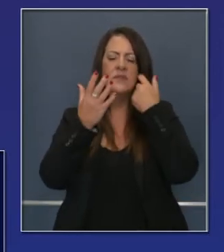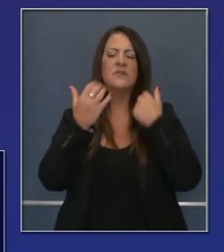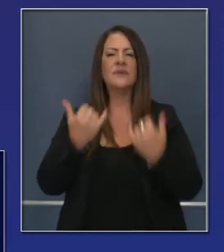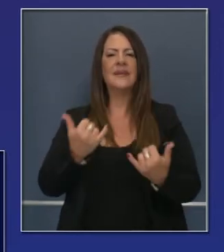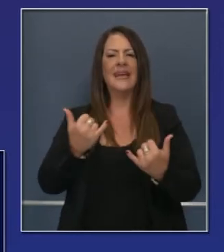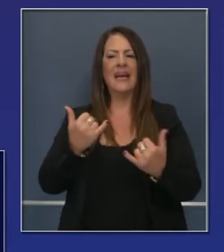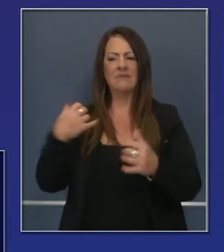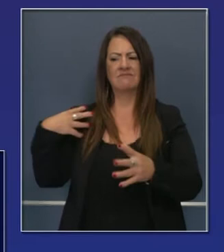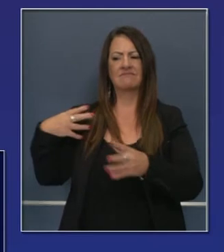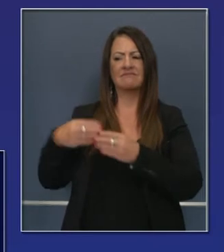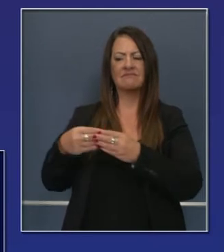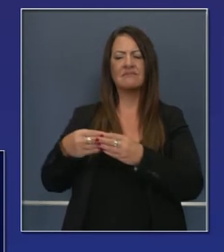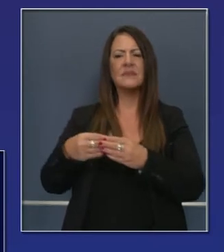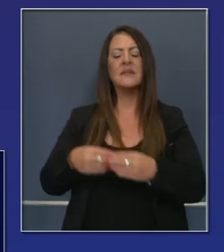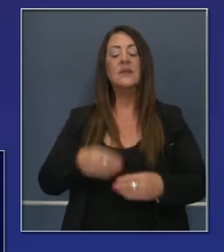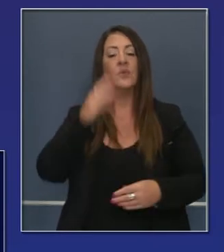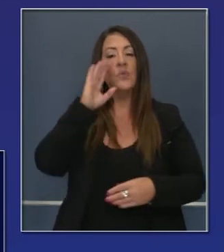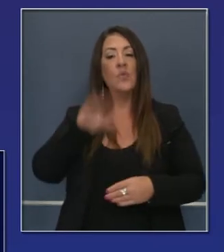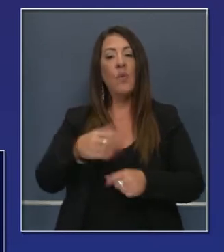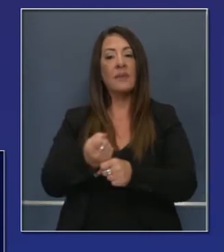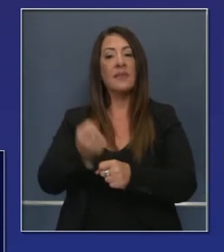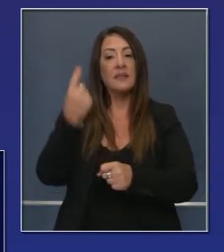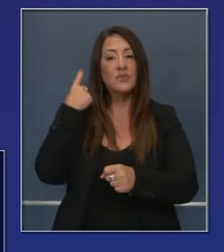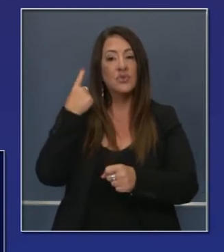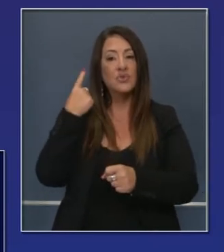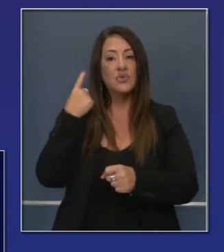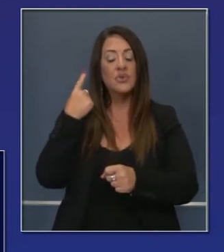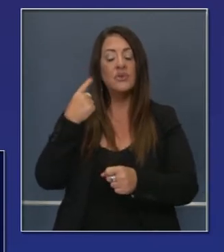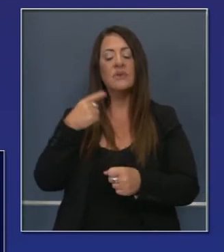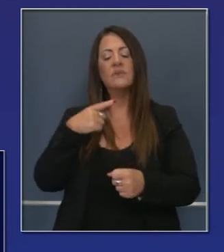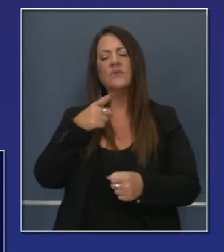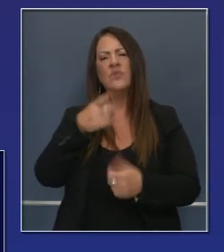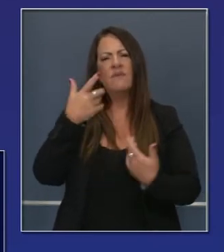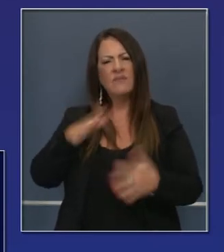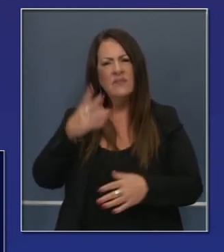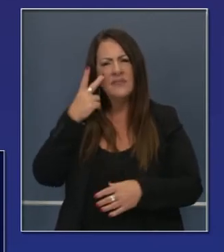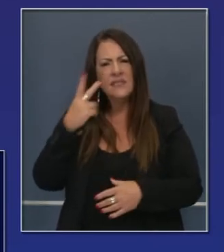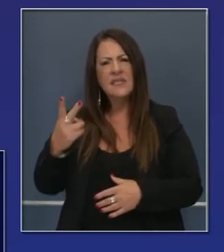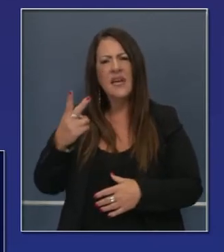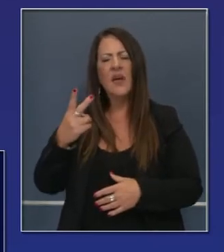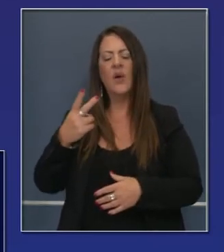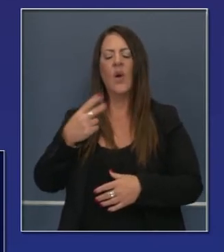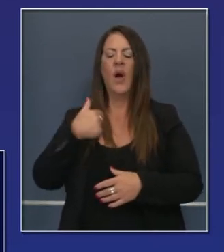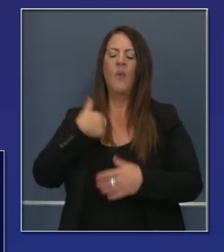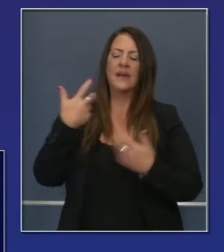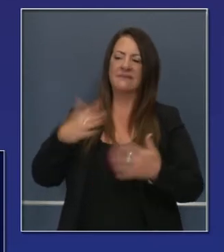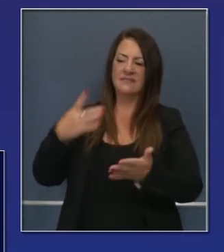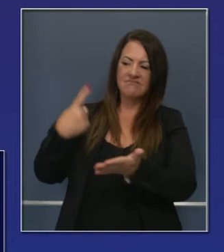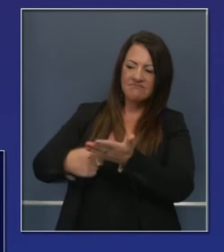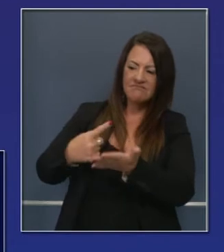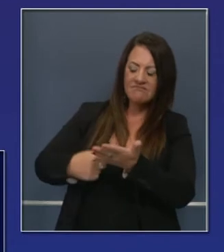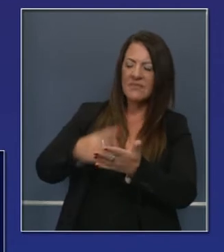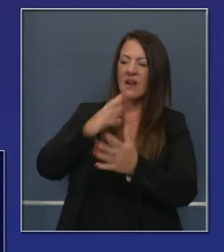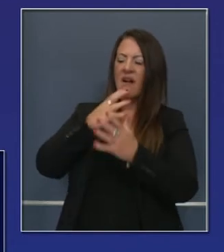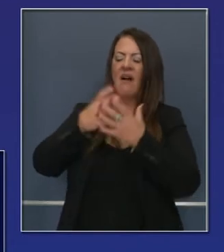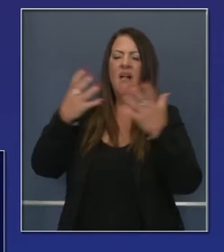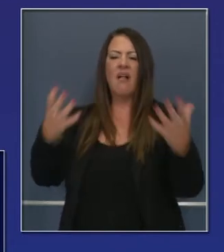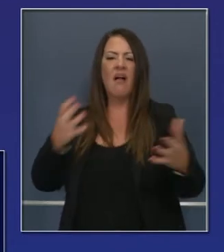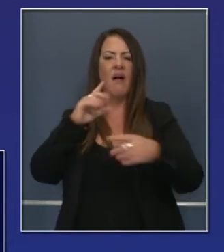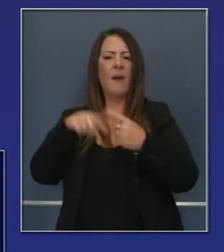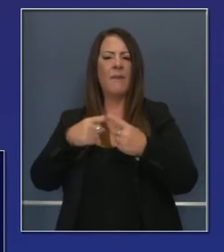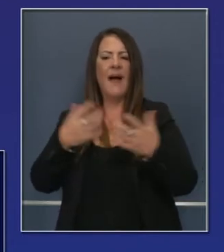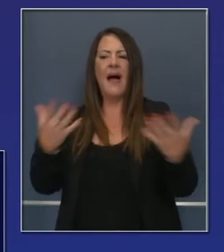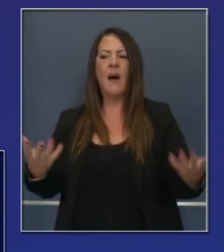en cuanto a algunos de estos esfuerzos. El año pasado tal vez vieron y hablamos mucho de esto, hemos